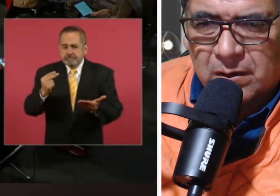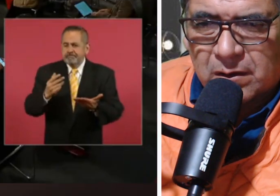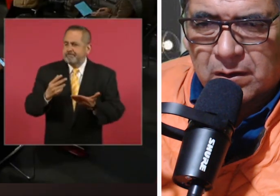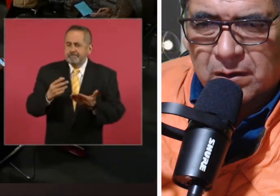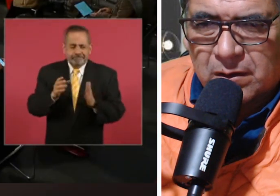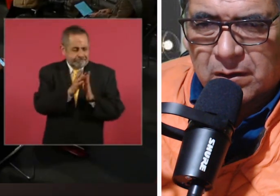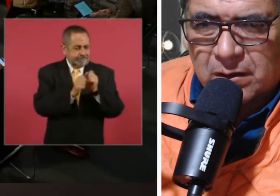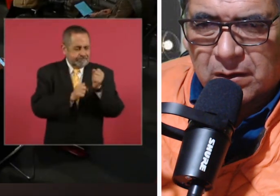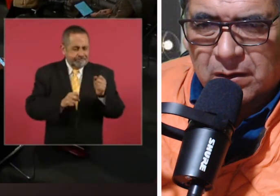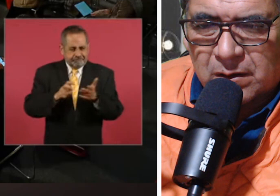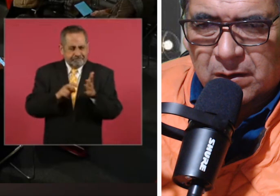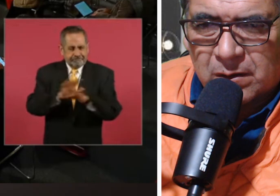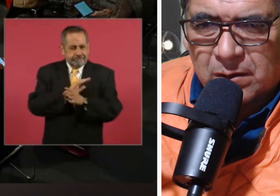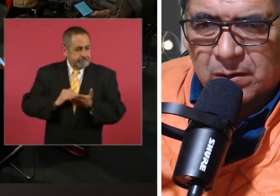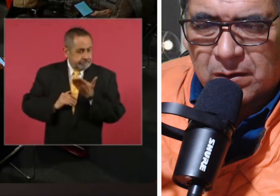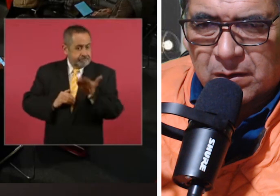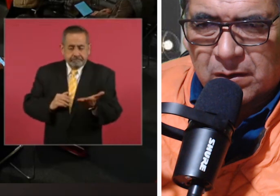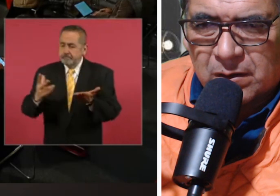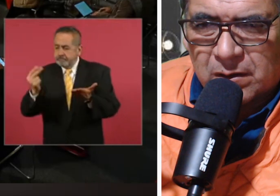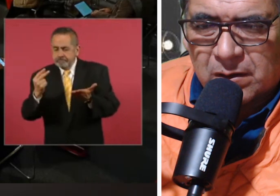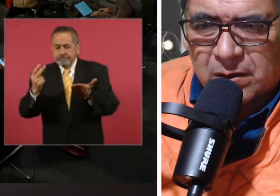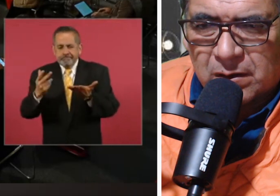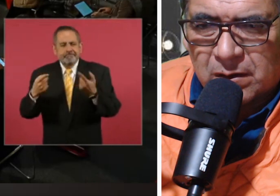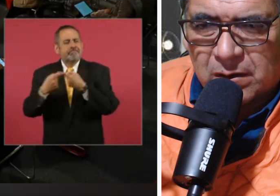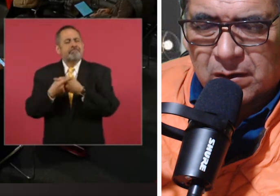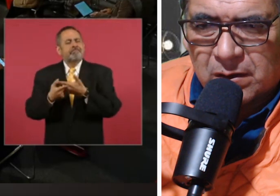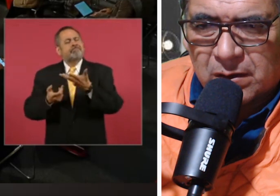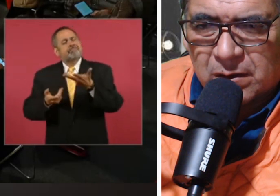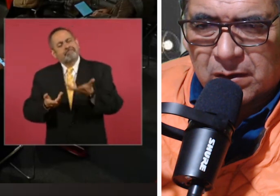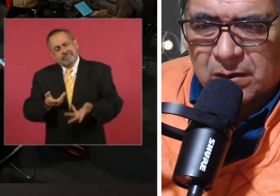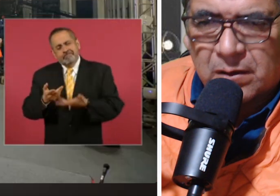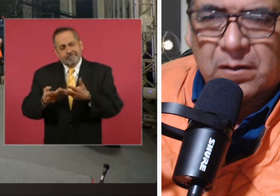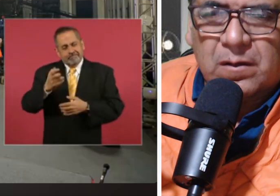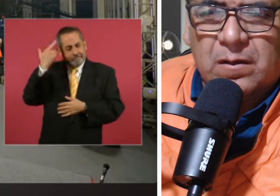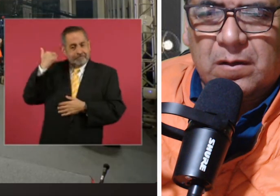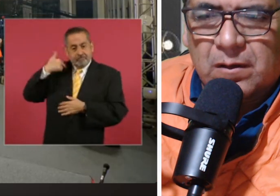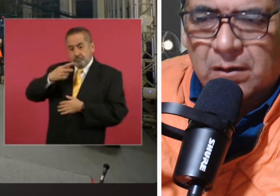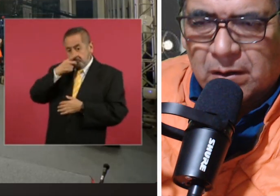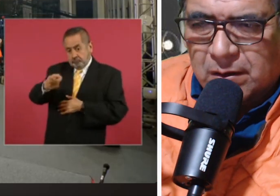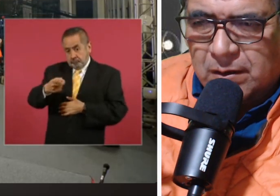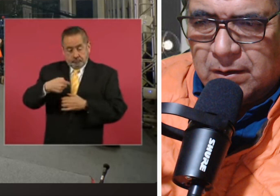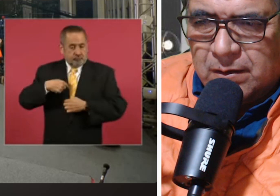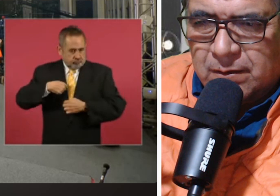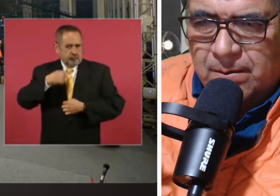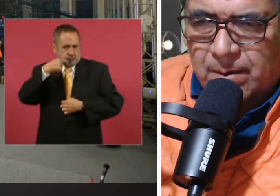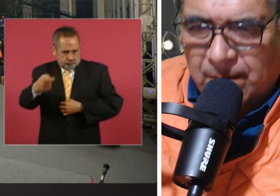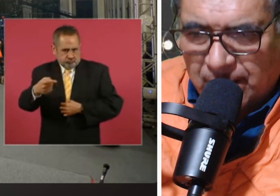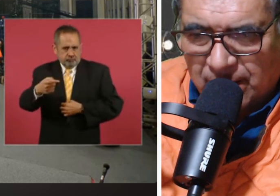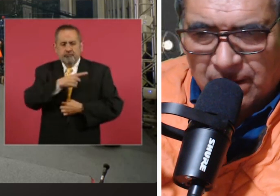y que eran importantes las reformas constitucionales. ¿Se van a conformar con lo decidido por el INE? Bueno, dije eso